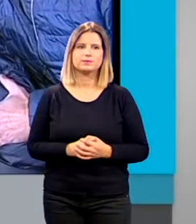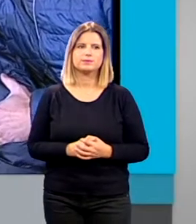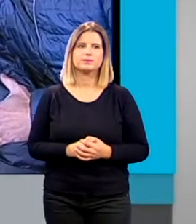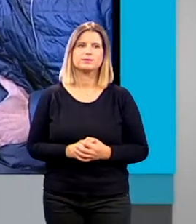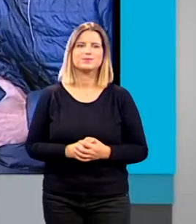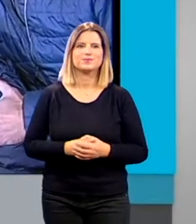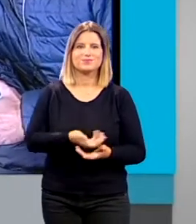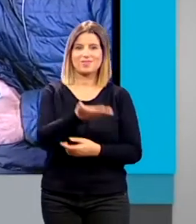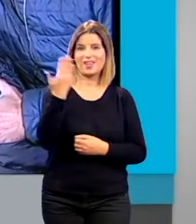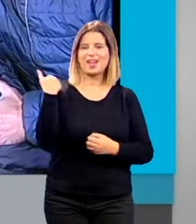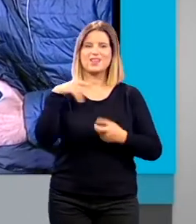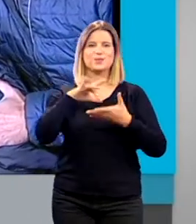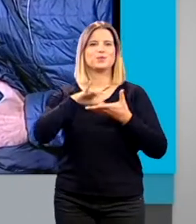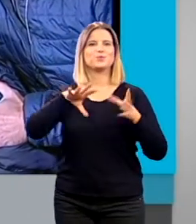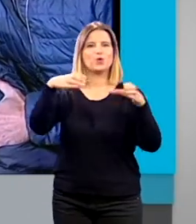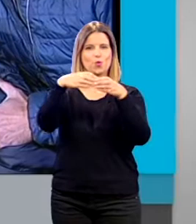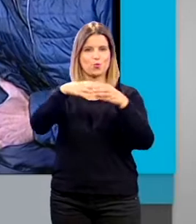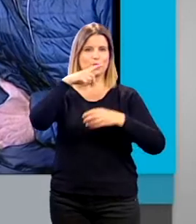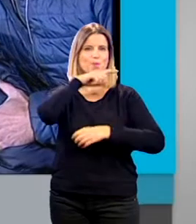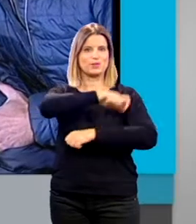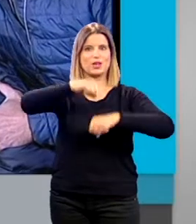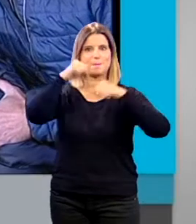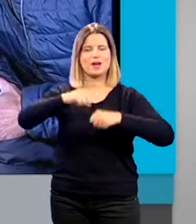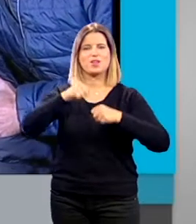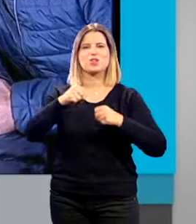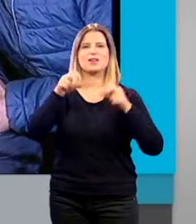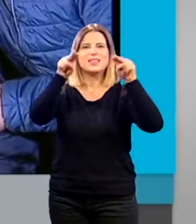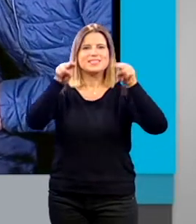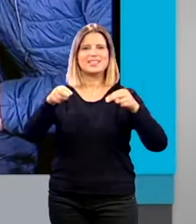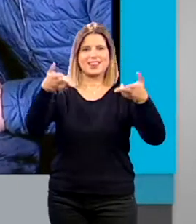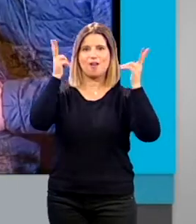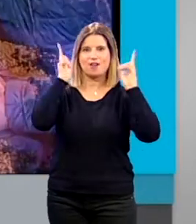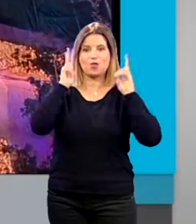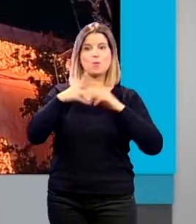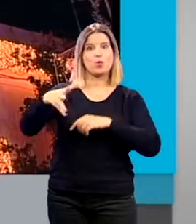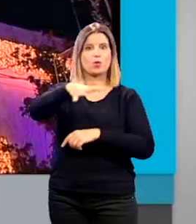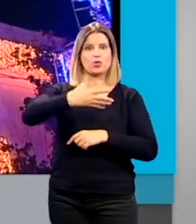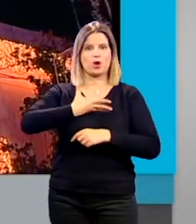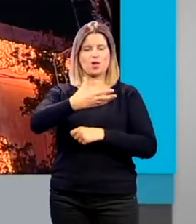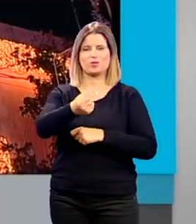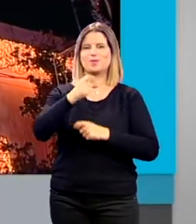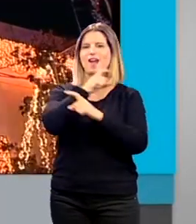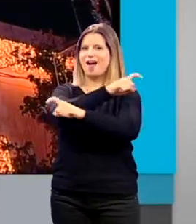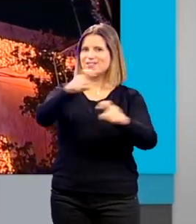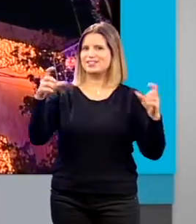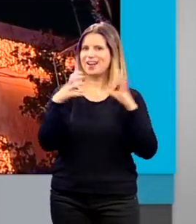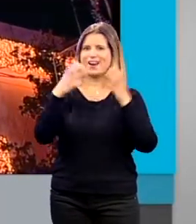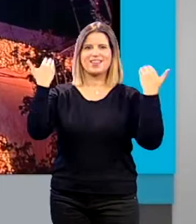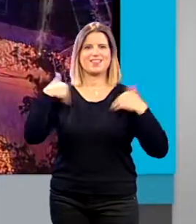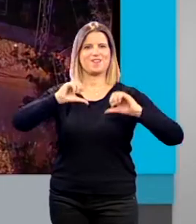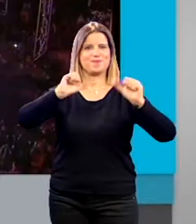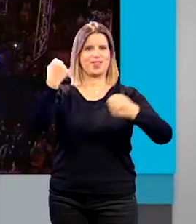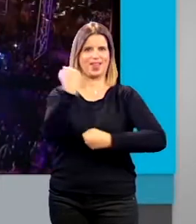Este gesto ayer de la mano de un grupo de mayores de la residencia Fray Leopoldo en Plaza del Carmen, la ciudad de Granada anunció que ya está en Navidad.